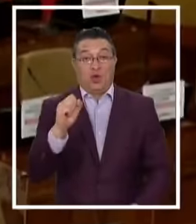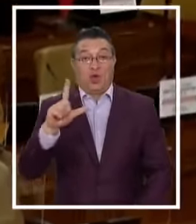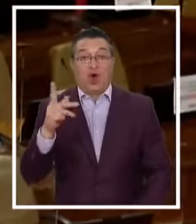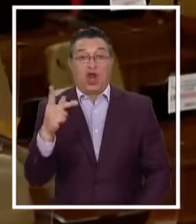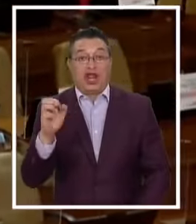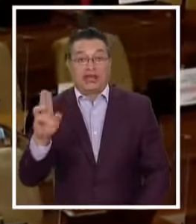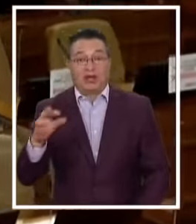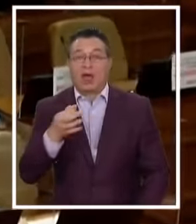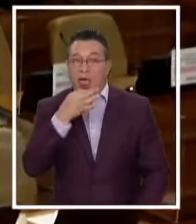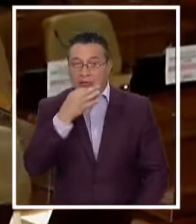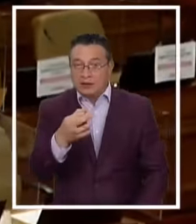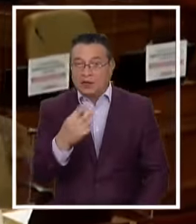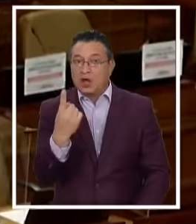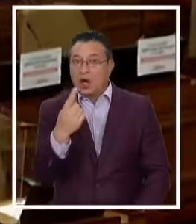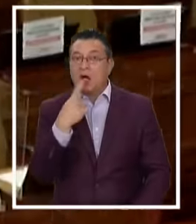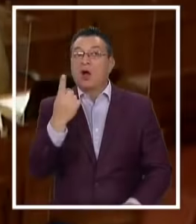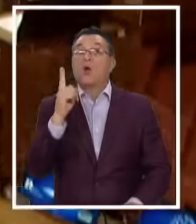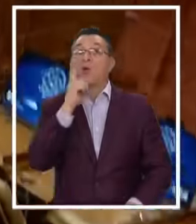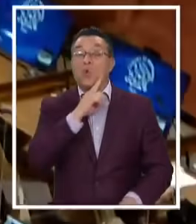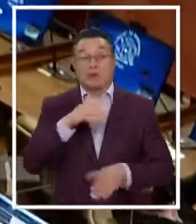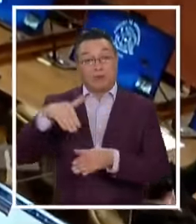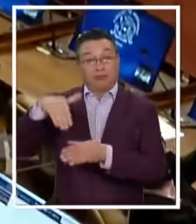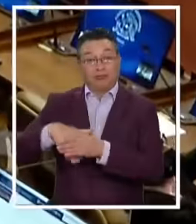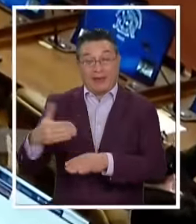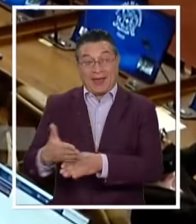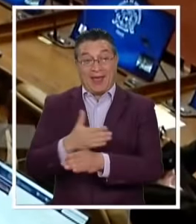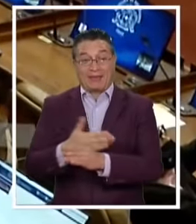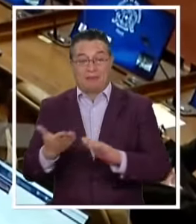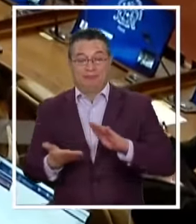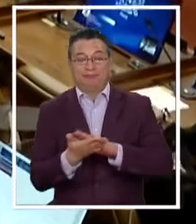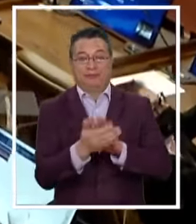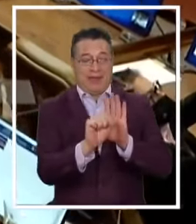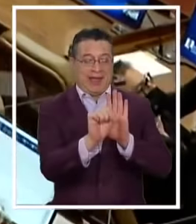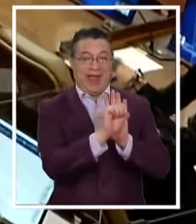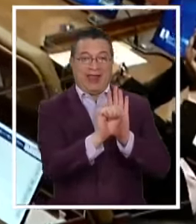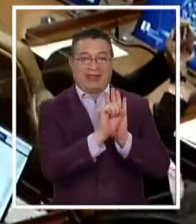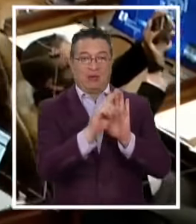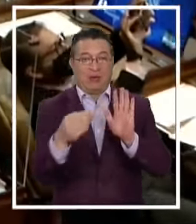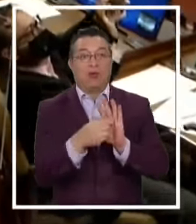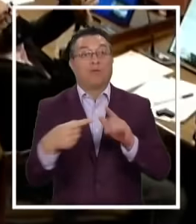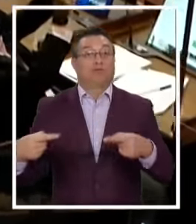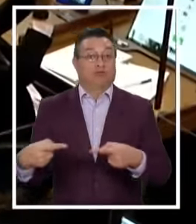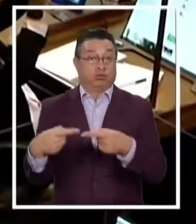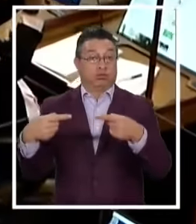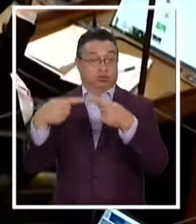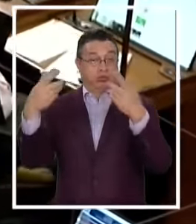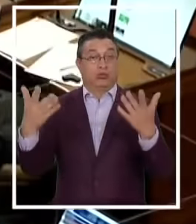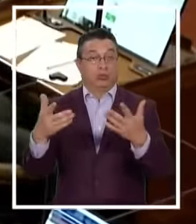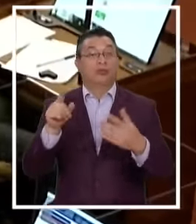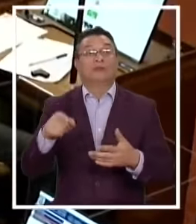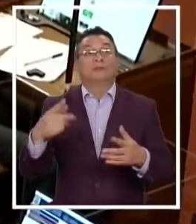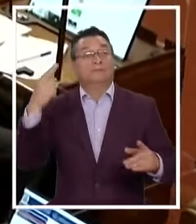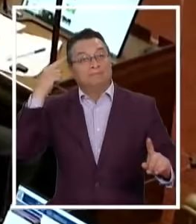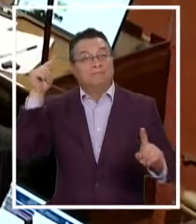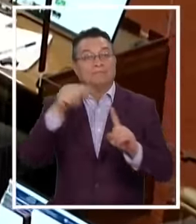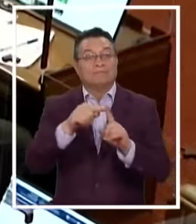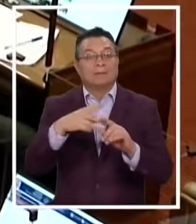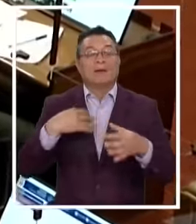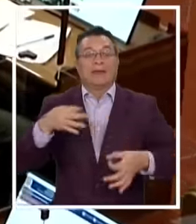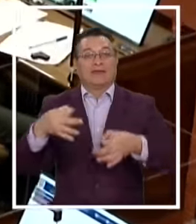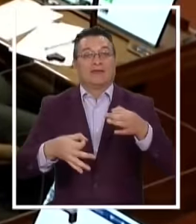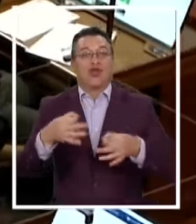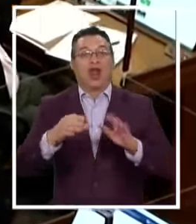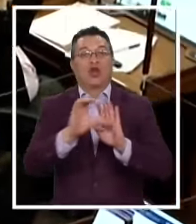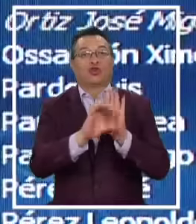un as bajo la manga Porque previo a la última votación ingresó un artículo Que traerá polémica y consecuencias Su fin, sortear el